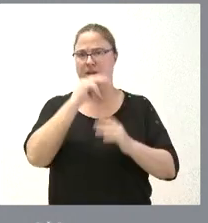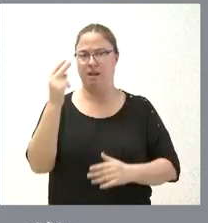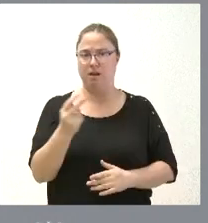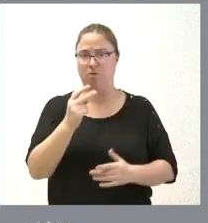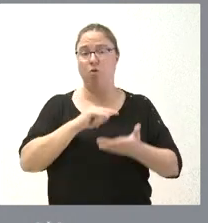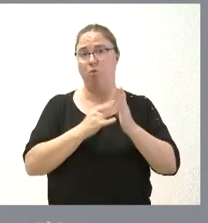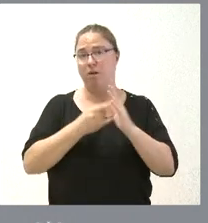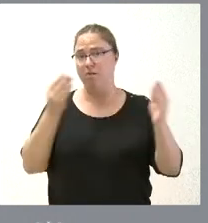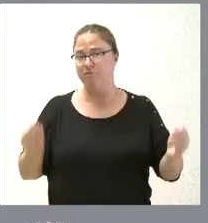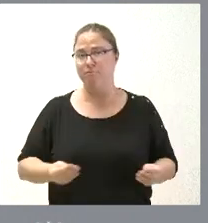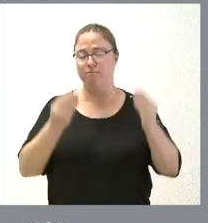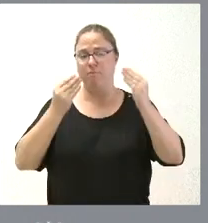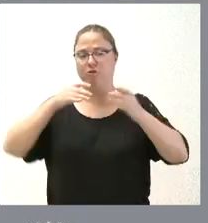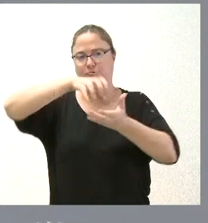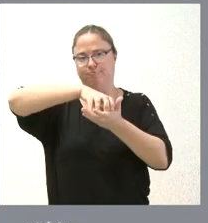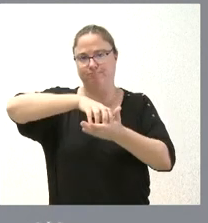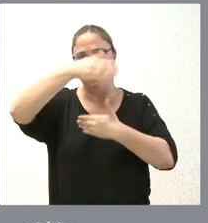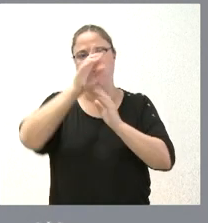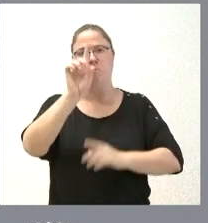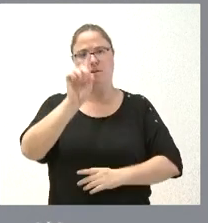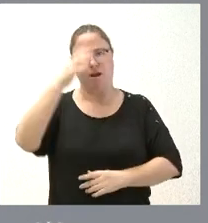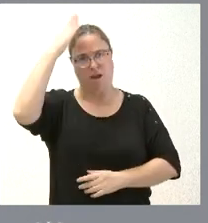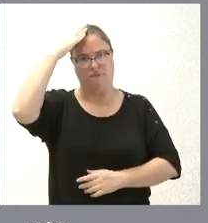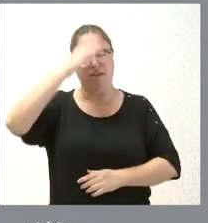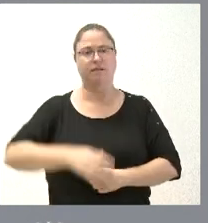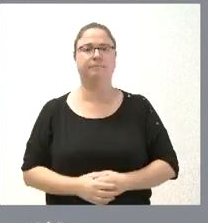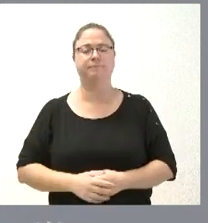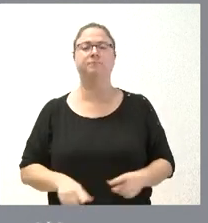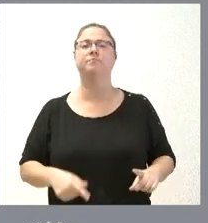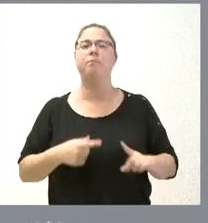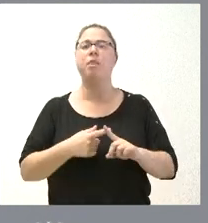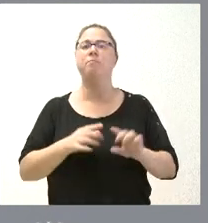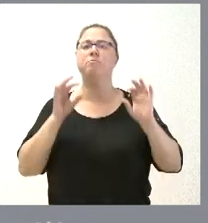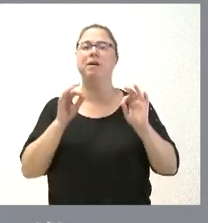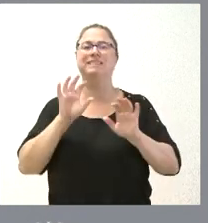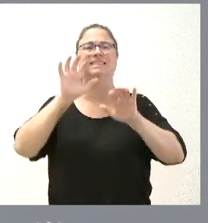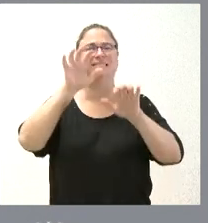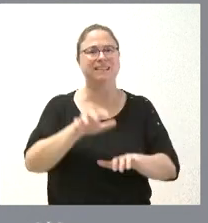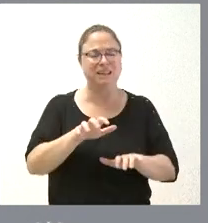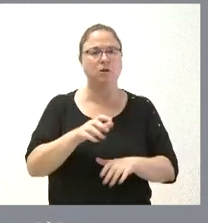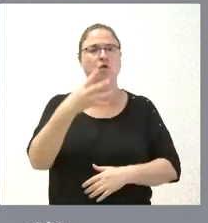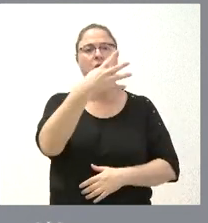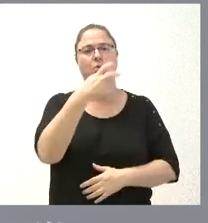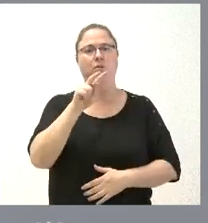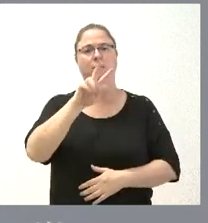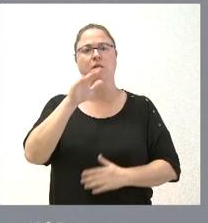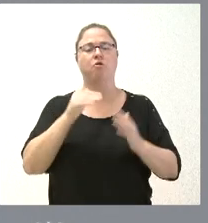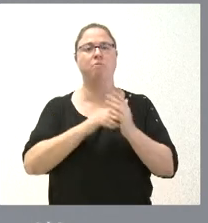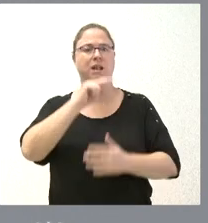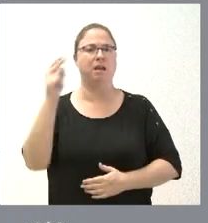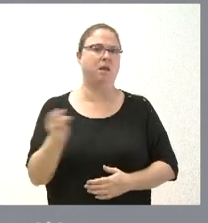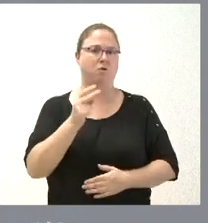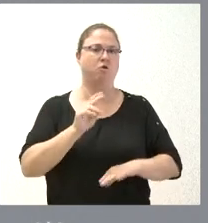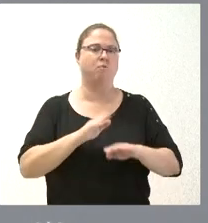de Infraestructura de Atención Primaria y al Complejo Asistencial de León se destinarán 424.000 euros para el